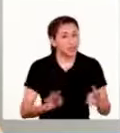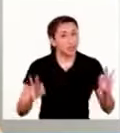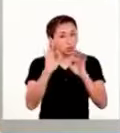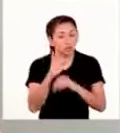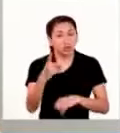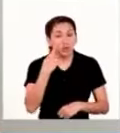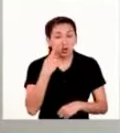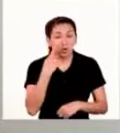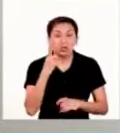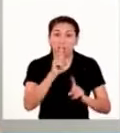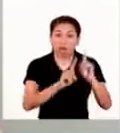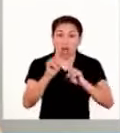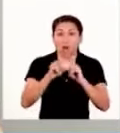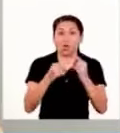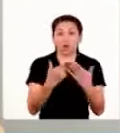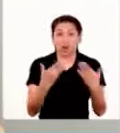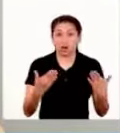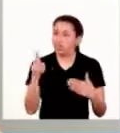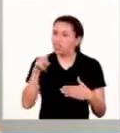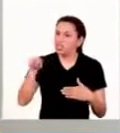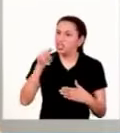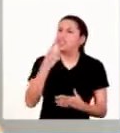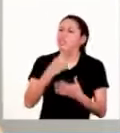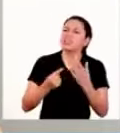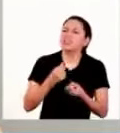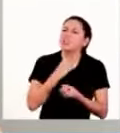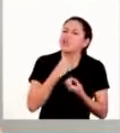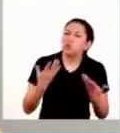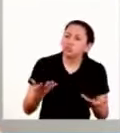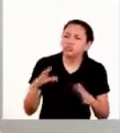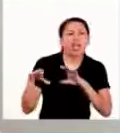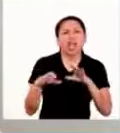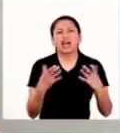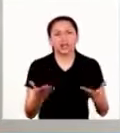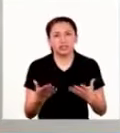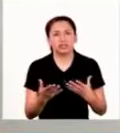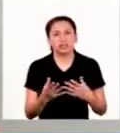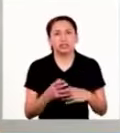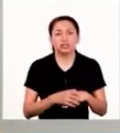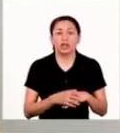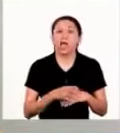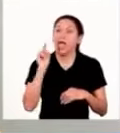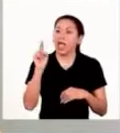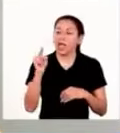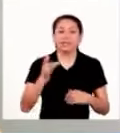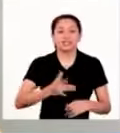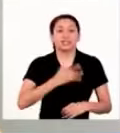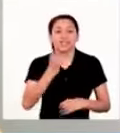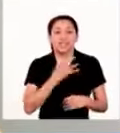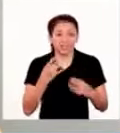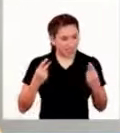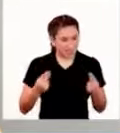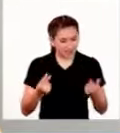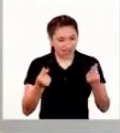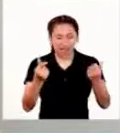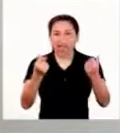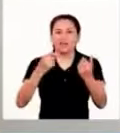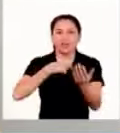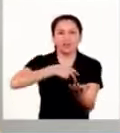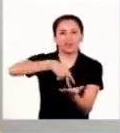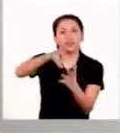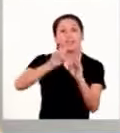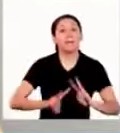reconocer aquellas cosas que les gusta realizar sus pasatiempos de esta forma se sentirán activos y